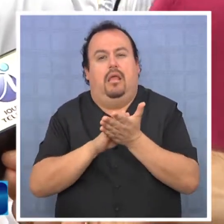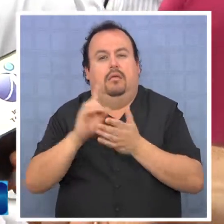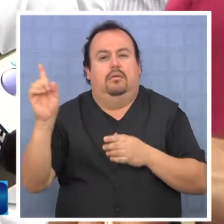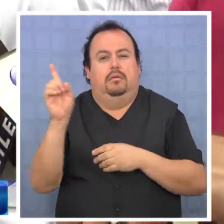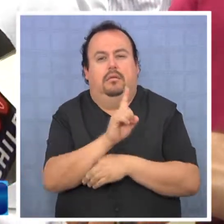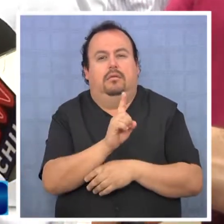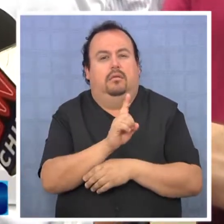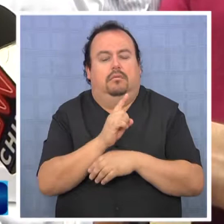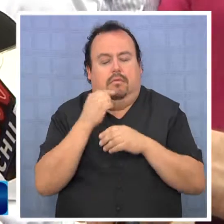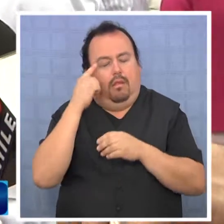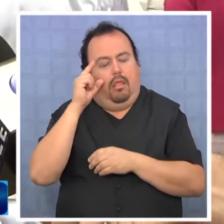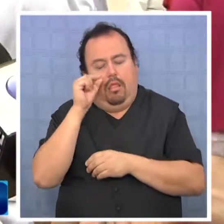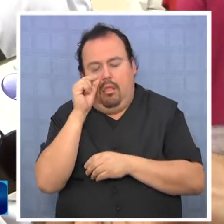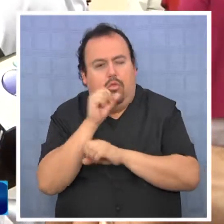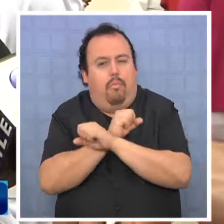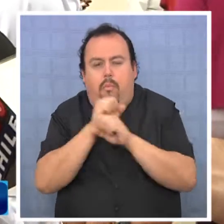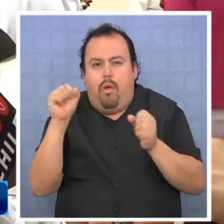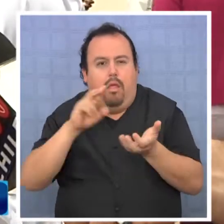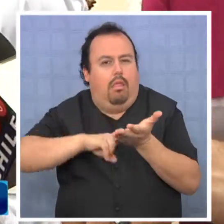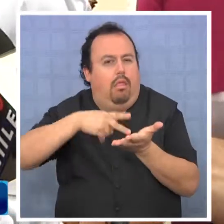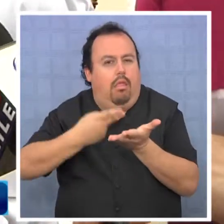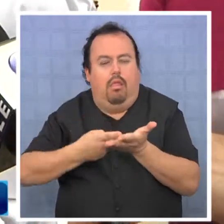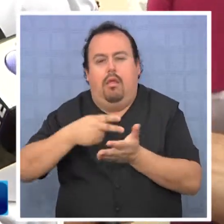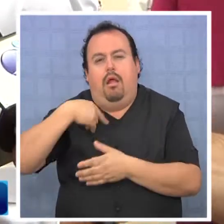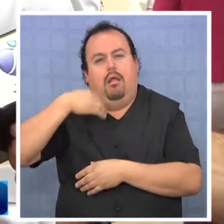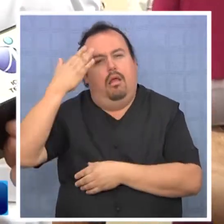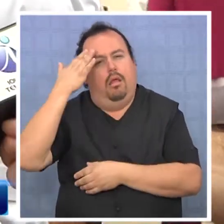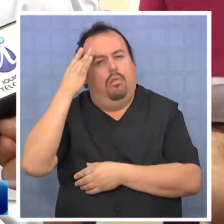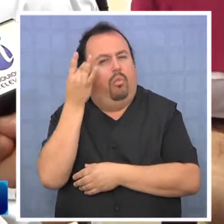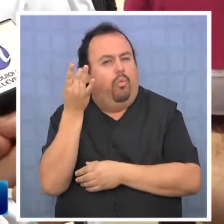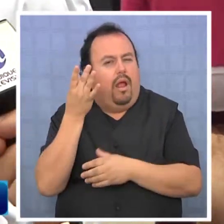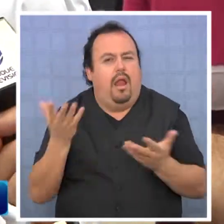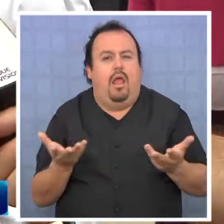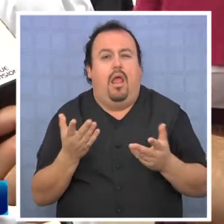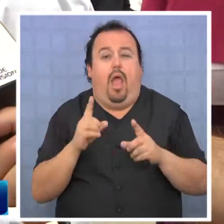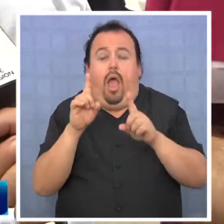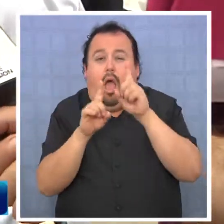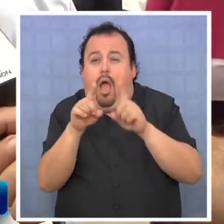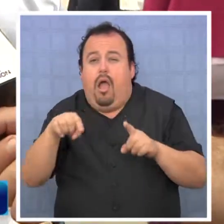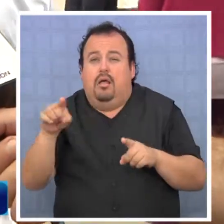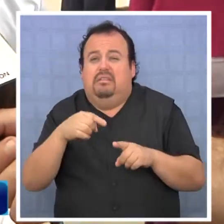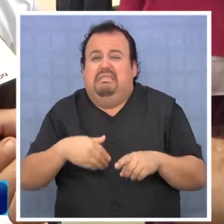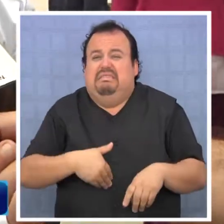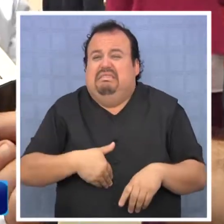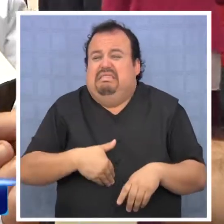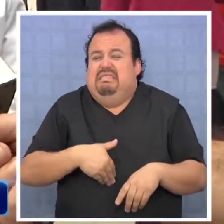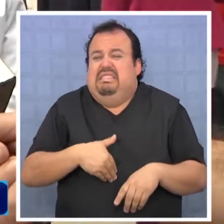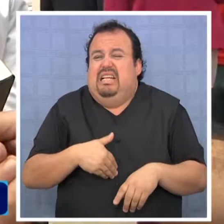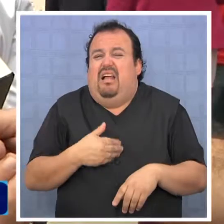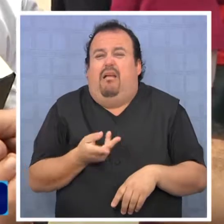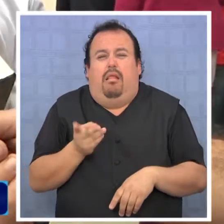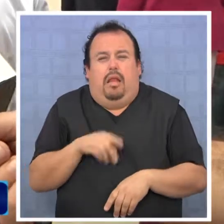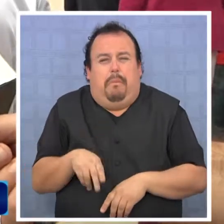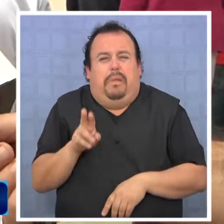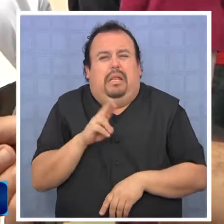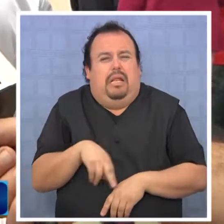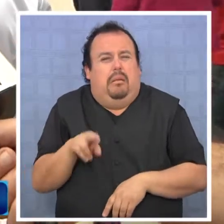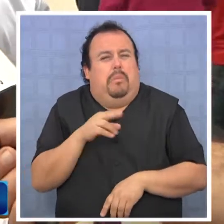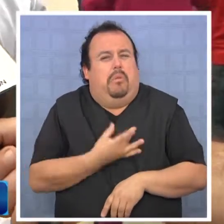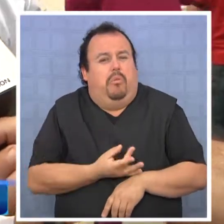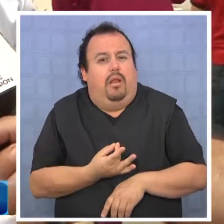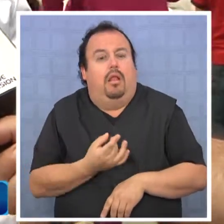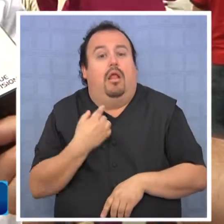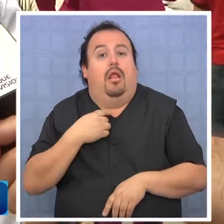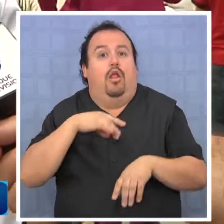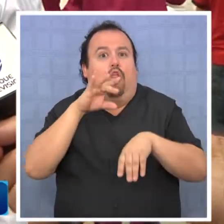insomnio, porque no puede dormir, porque le duele la cabeza, porque a lo mejor tiene dolencias gástricas recurrentes.